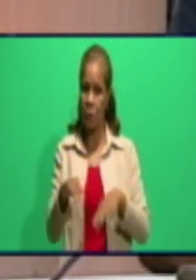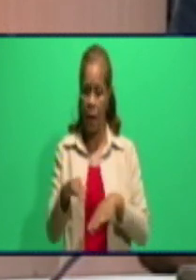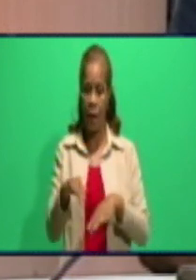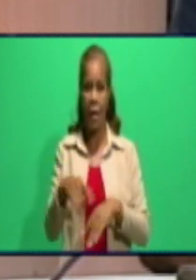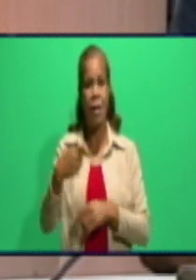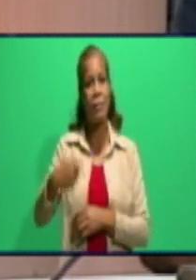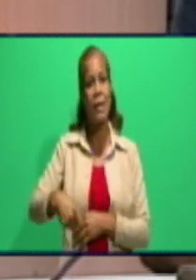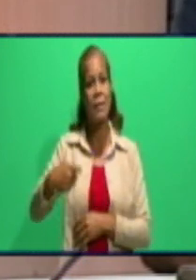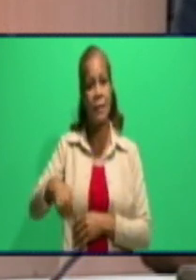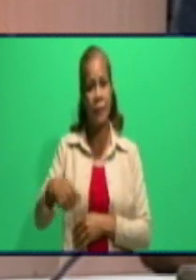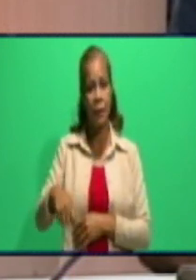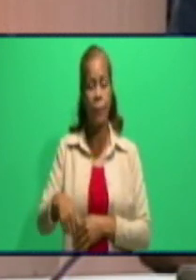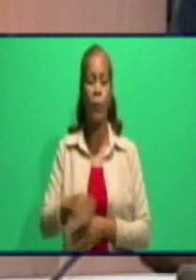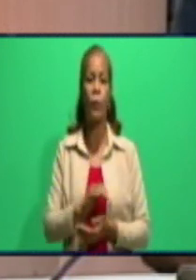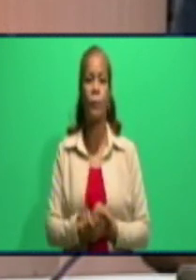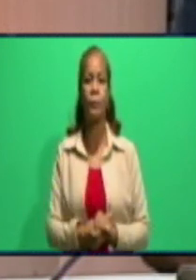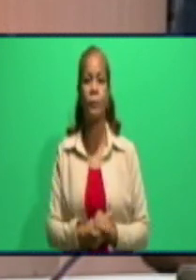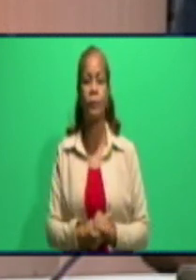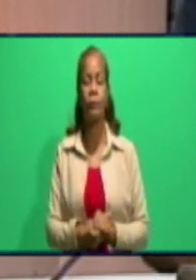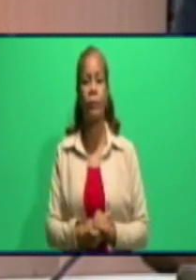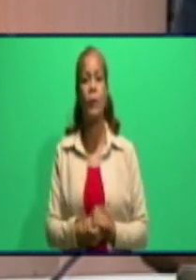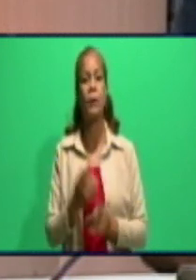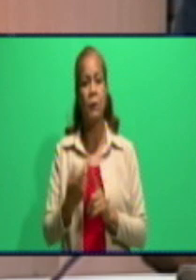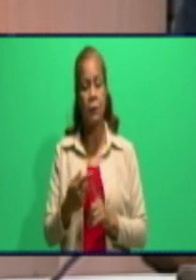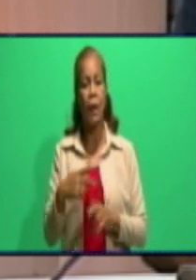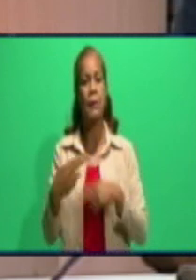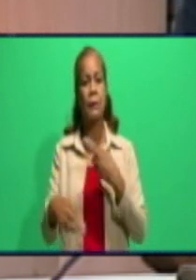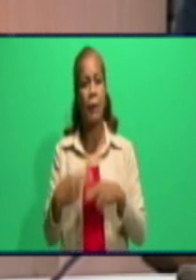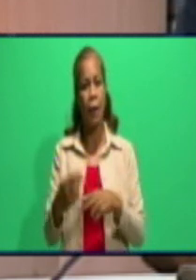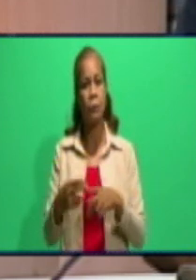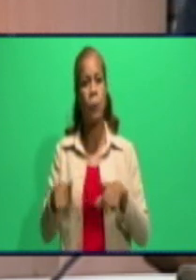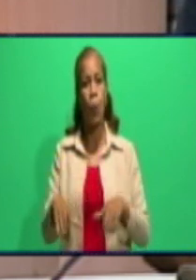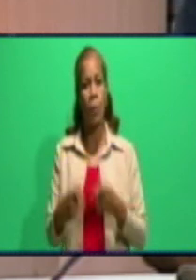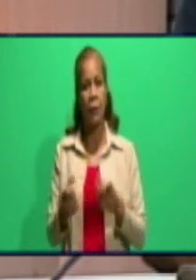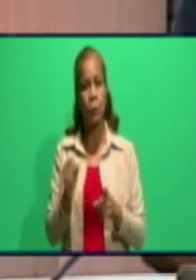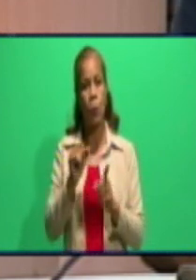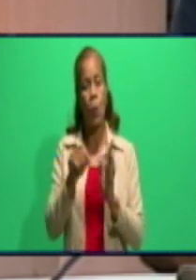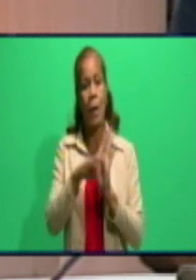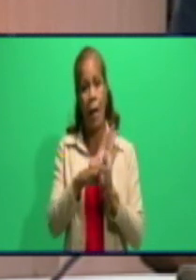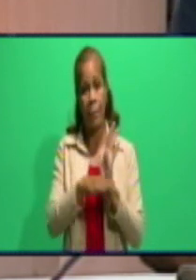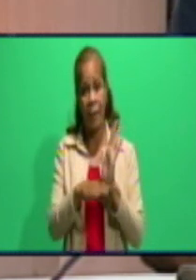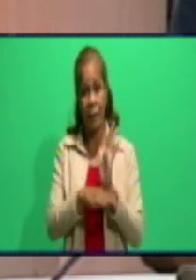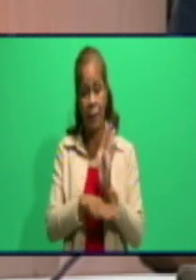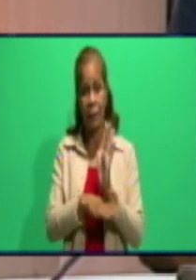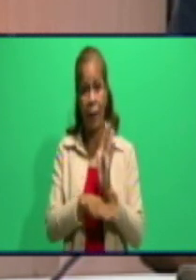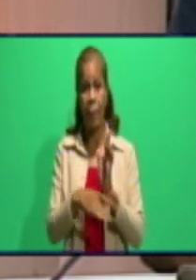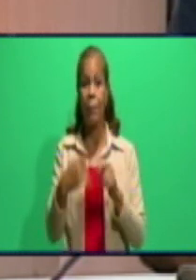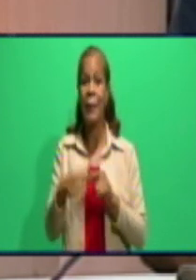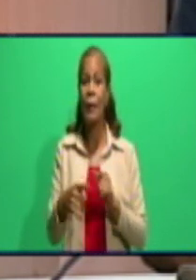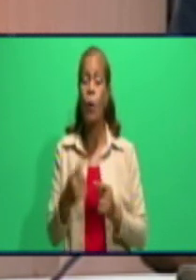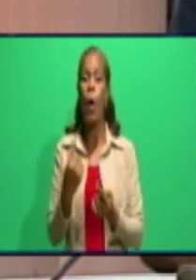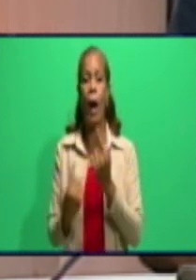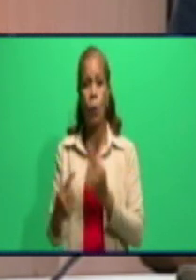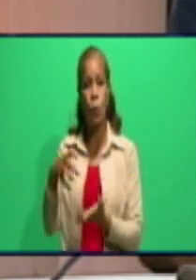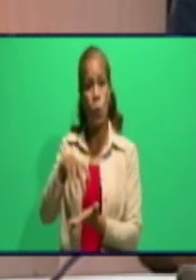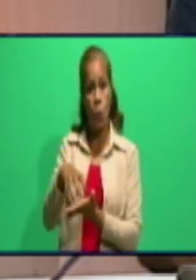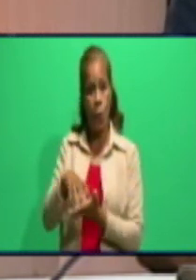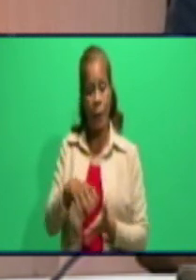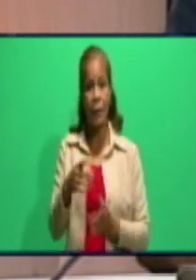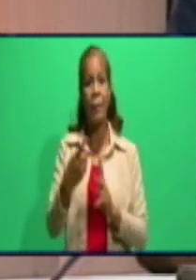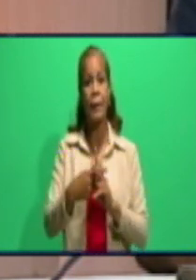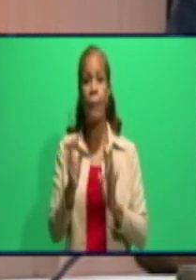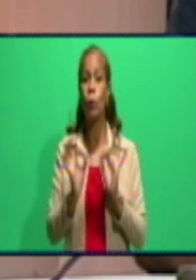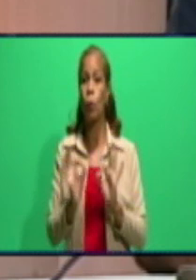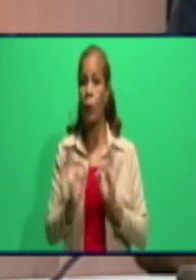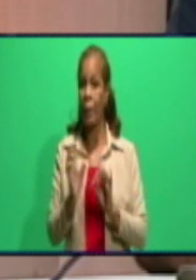tomó parte en el asunto, y se están adoptando estas medidas, pero además tenemos que decir que no obstante estas medidas, siguen